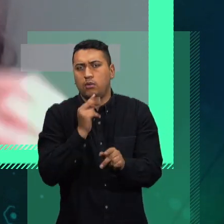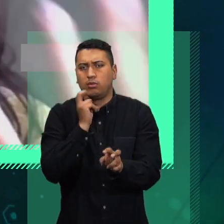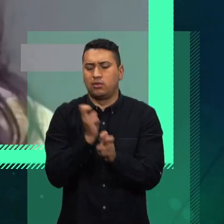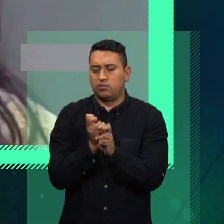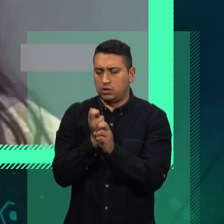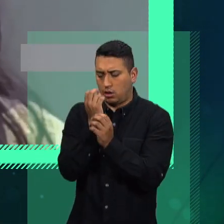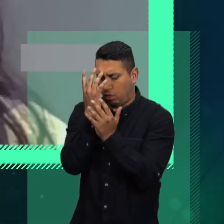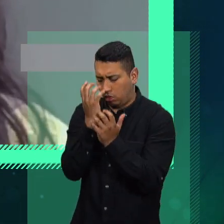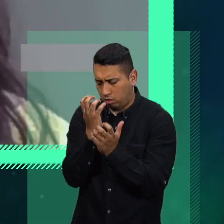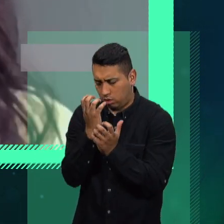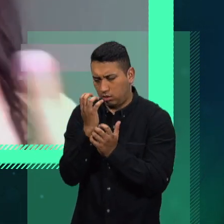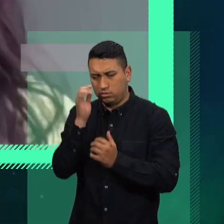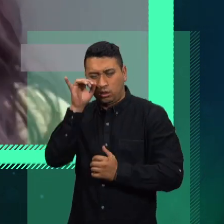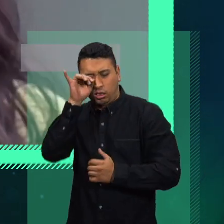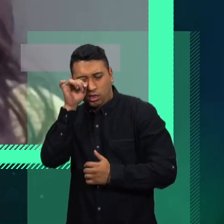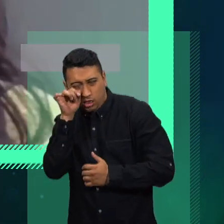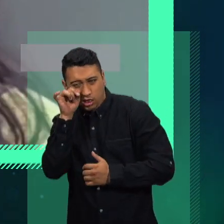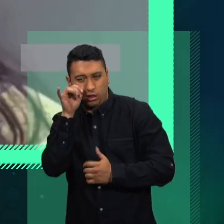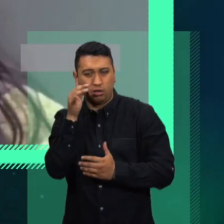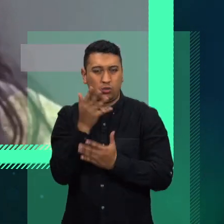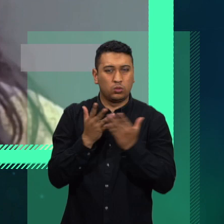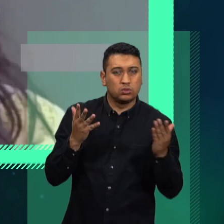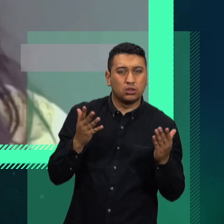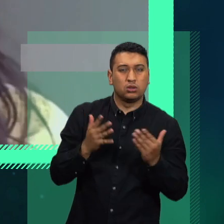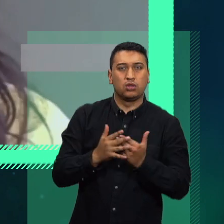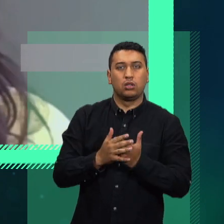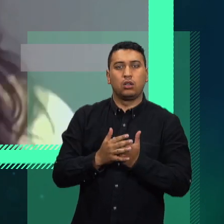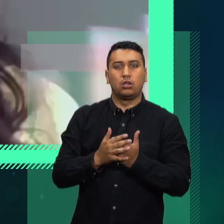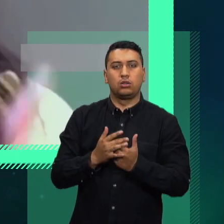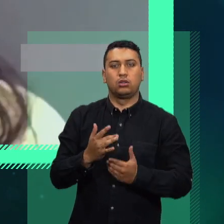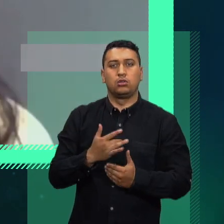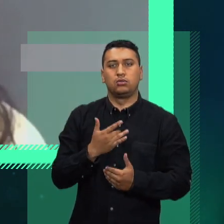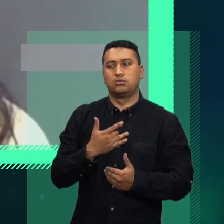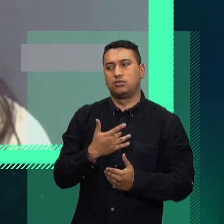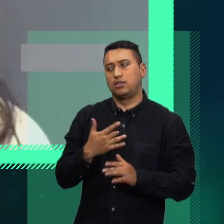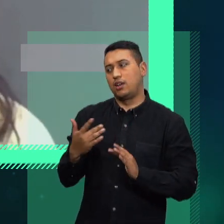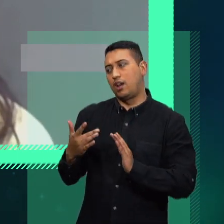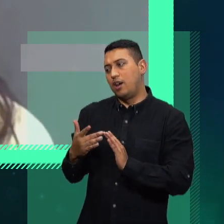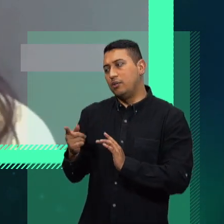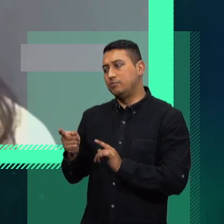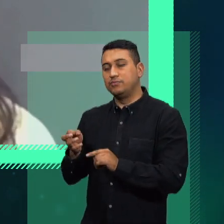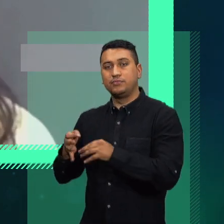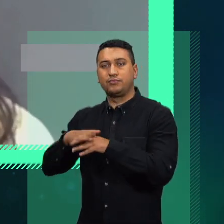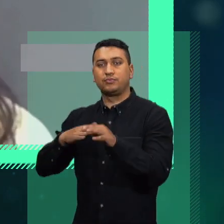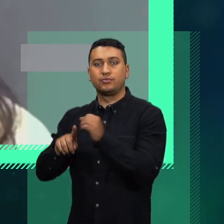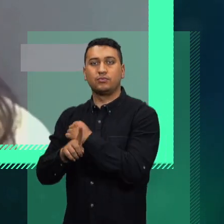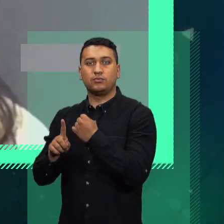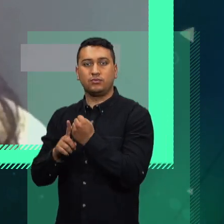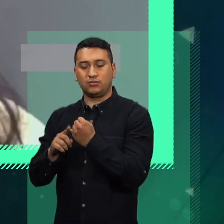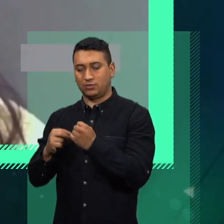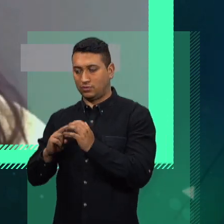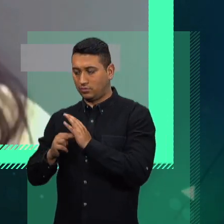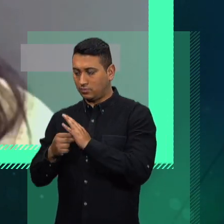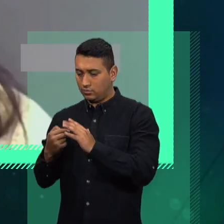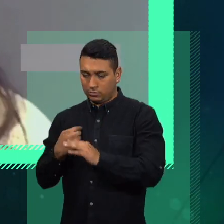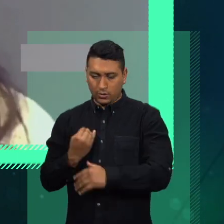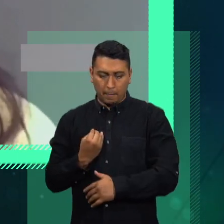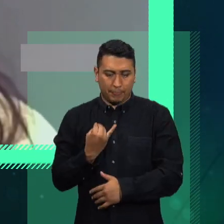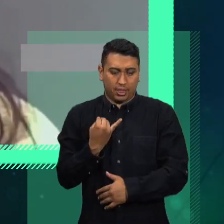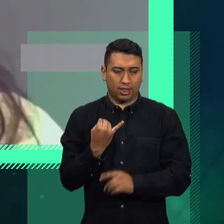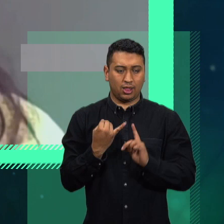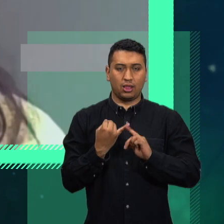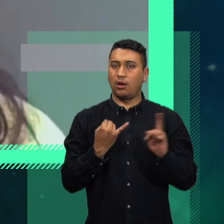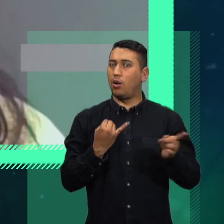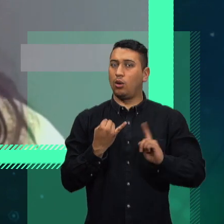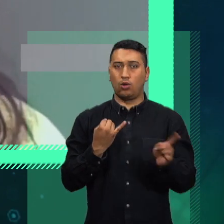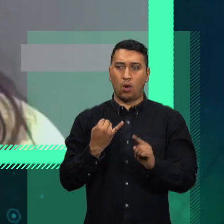tipo de dificultad emocional, incluso algún diagnóstico, se sentían identificados porque decían, no soy yo el